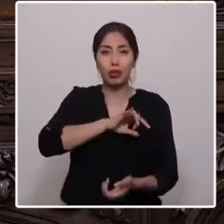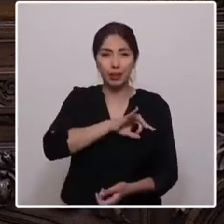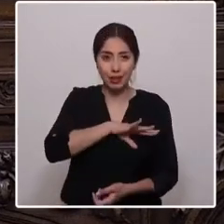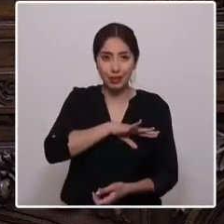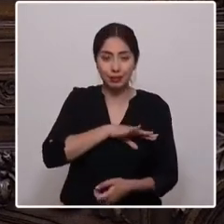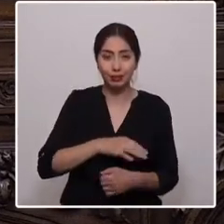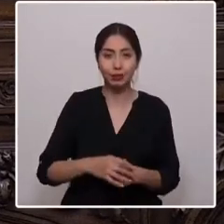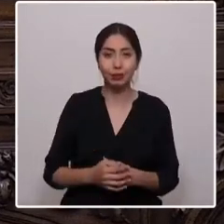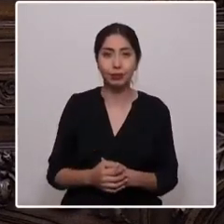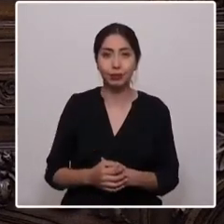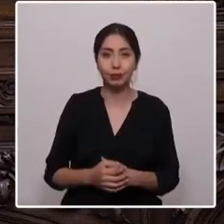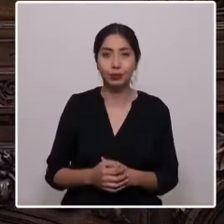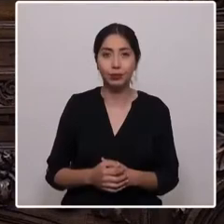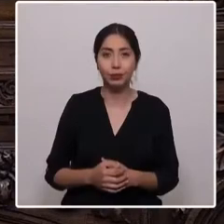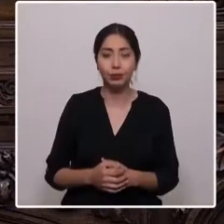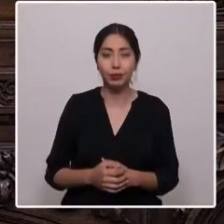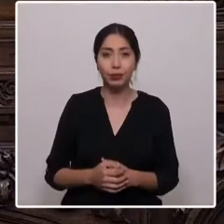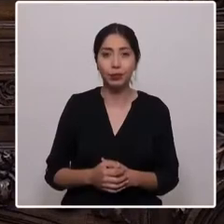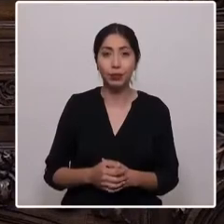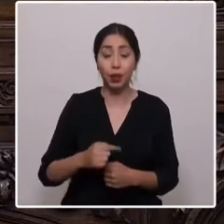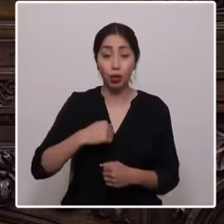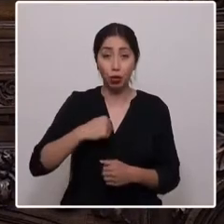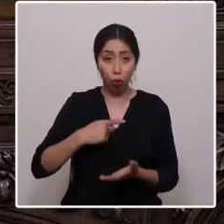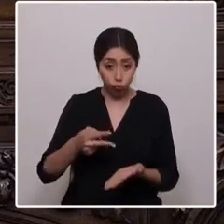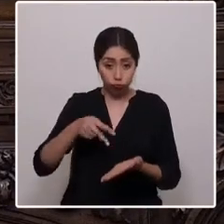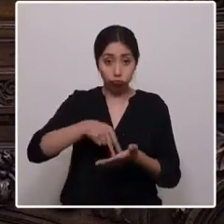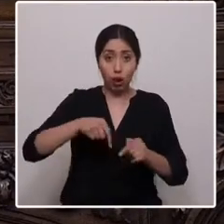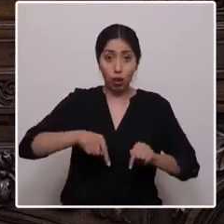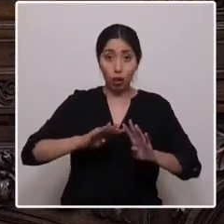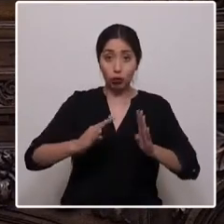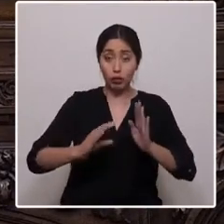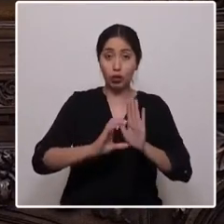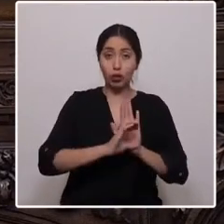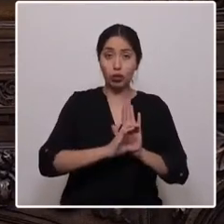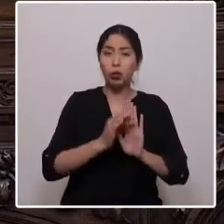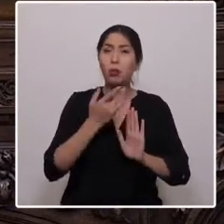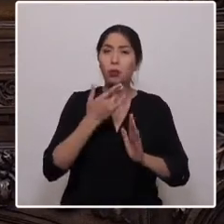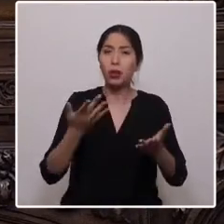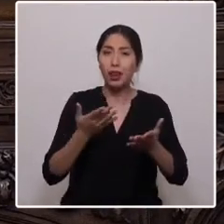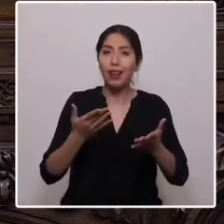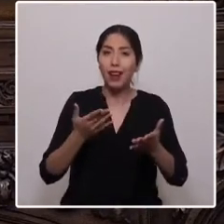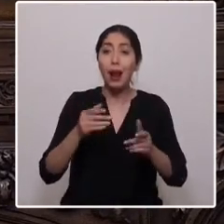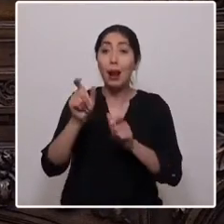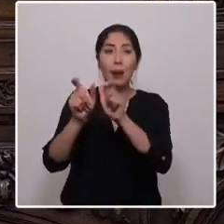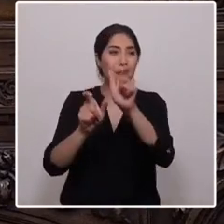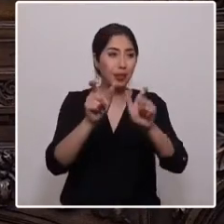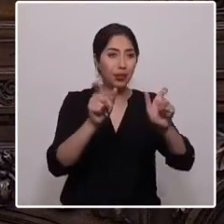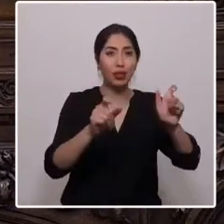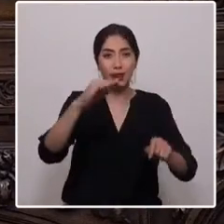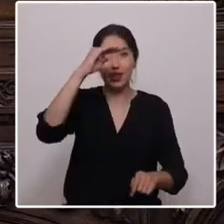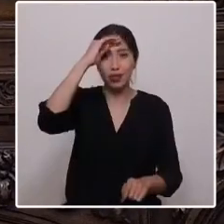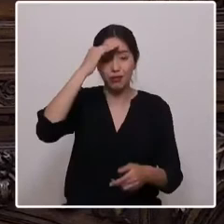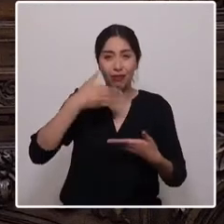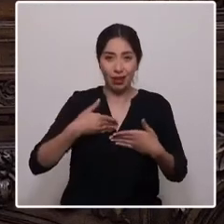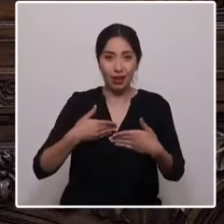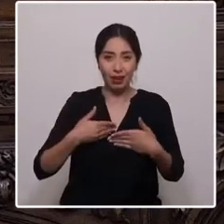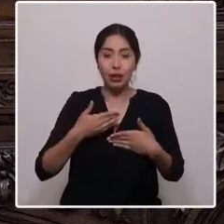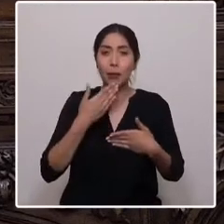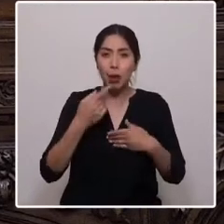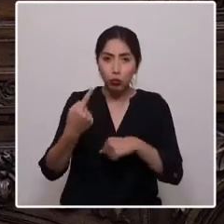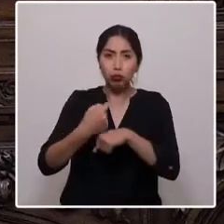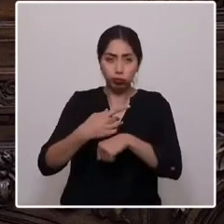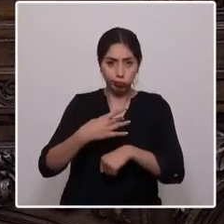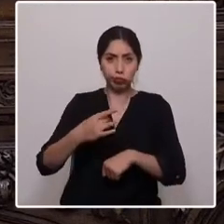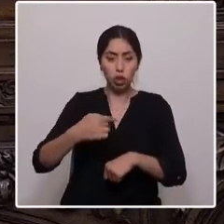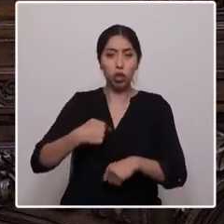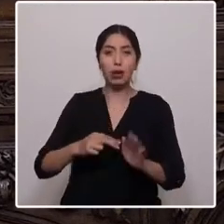Estoy en la Convención Constitucional porque he recibido la confianza de las personas y el mandato de representar firmemente a los